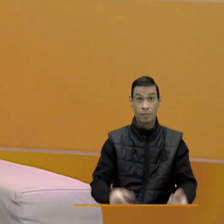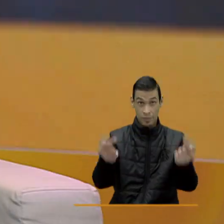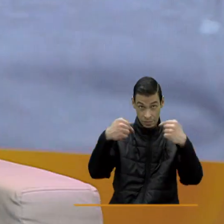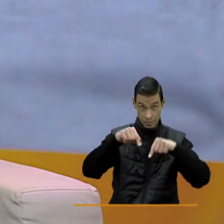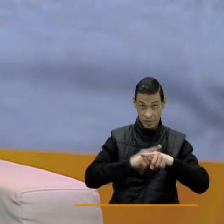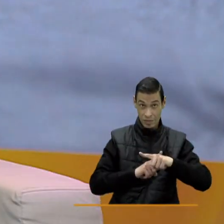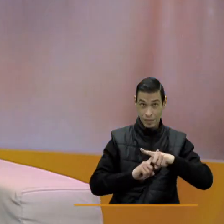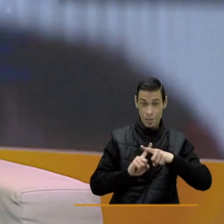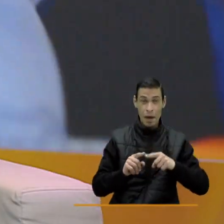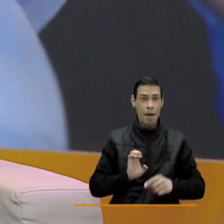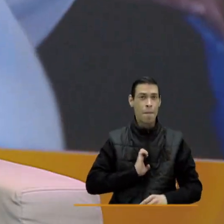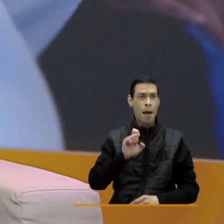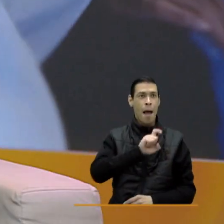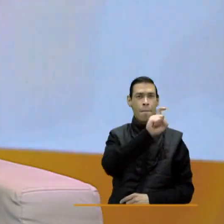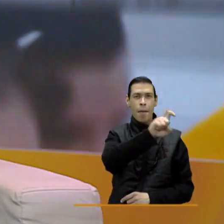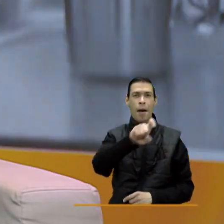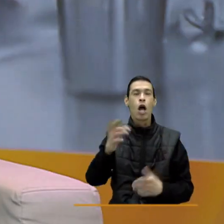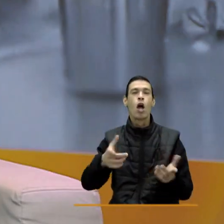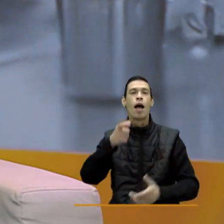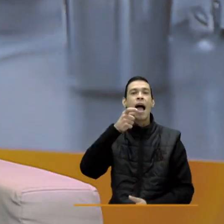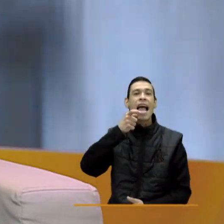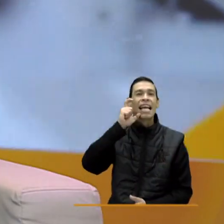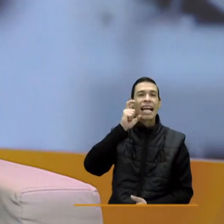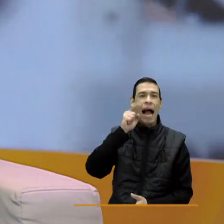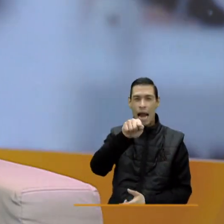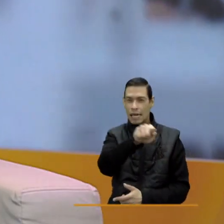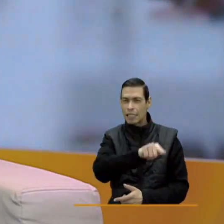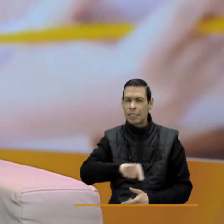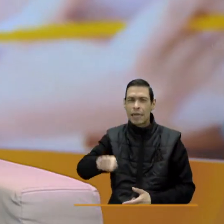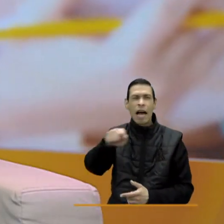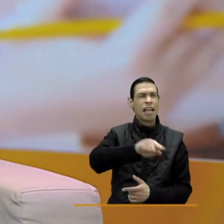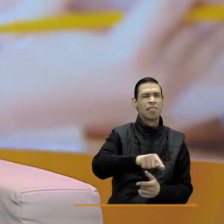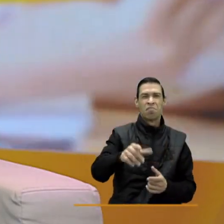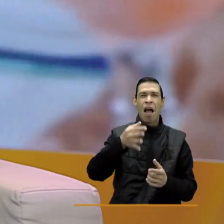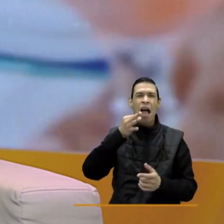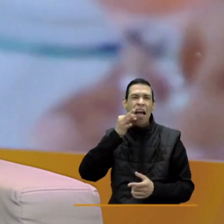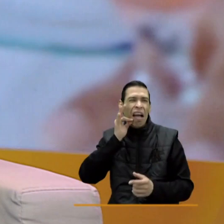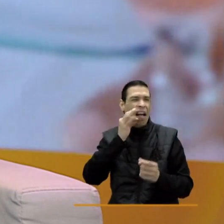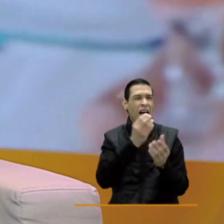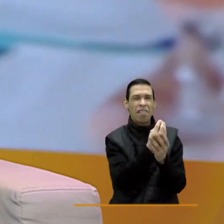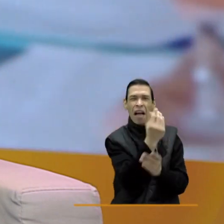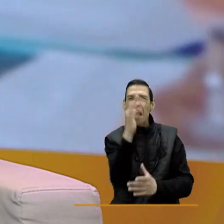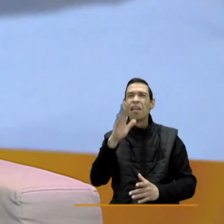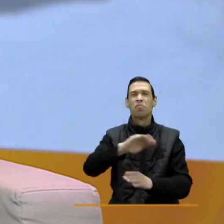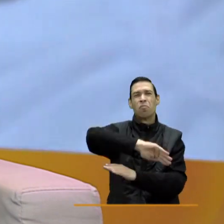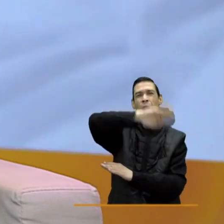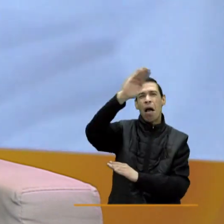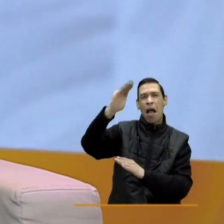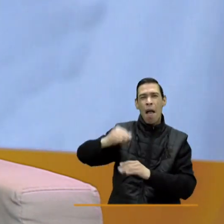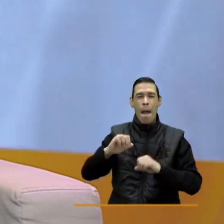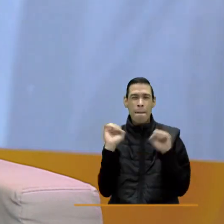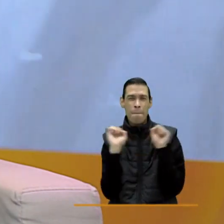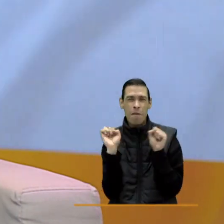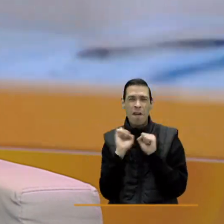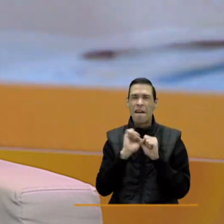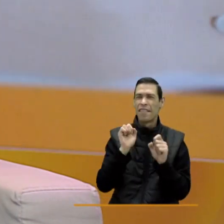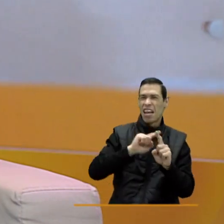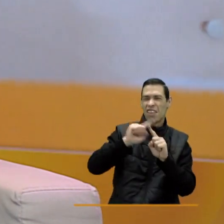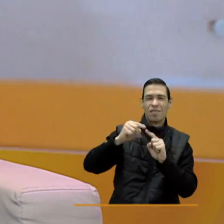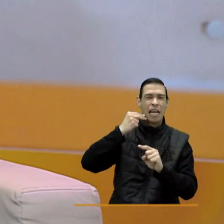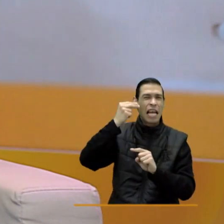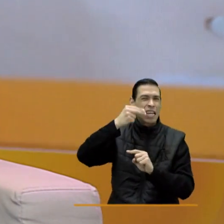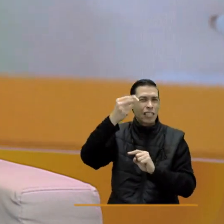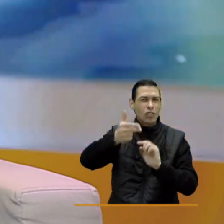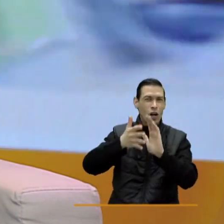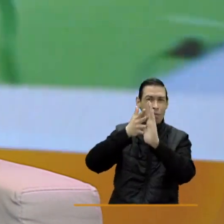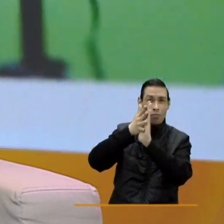Esta semana emprendemos un viaje en Caldas, tierra de café, nevados y montañas cargadas de productos agrícolas e historias de